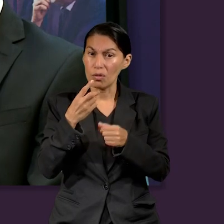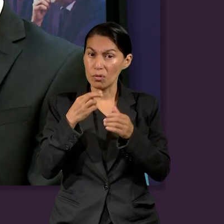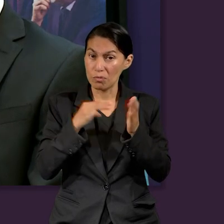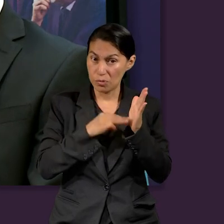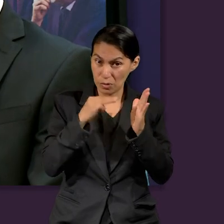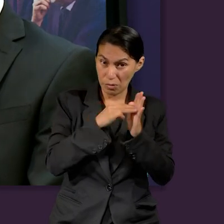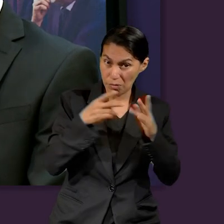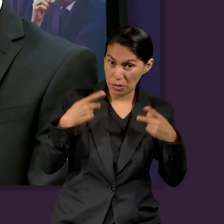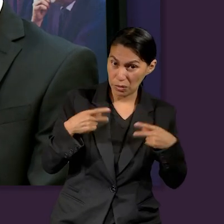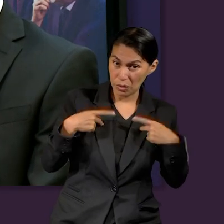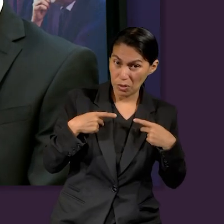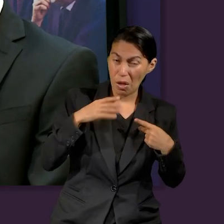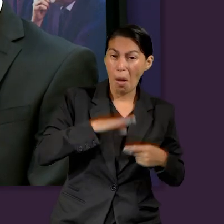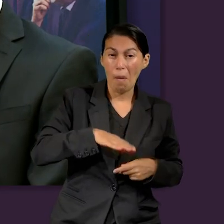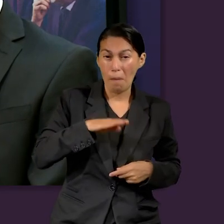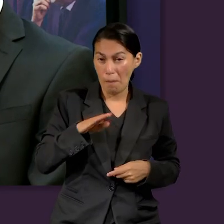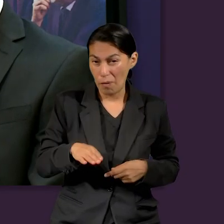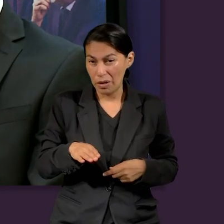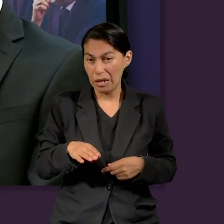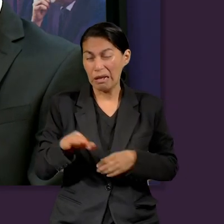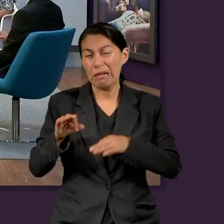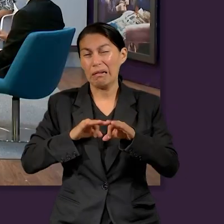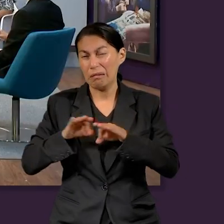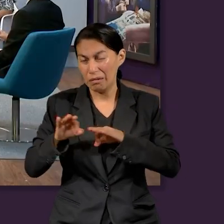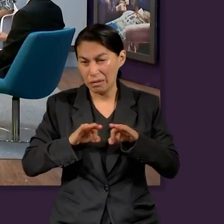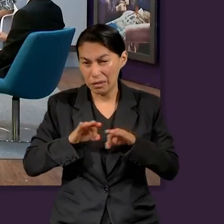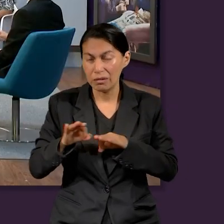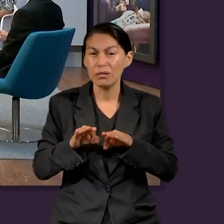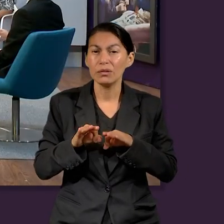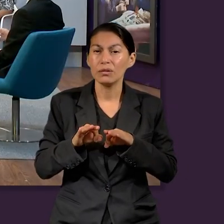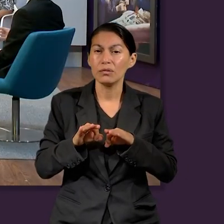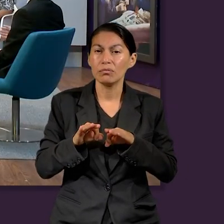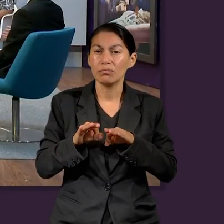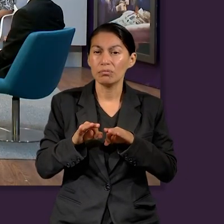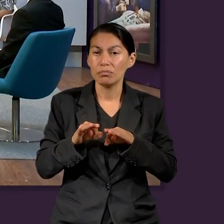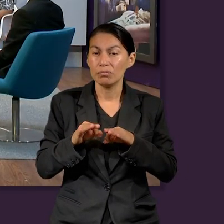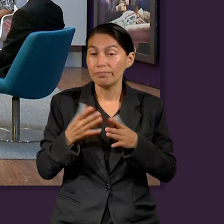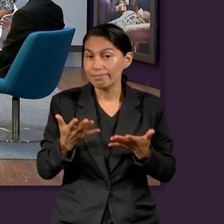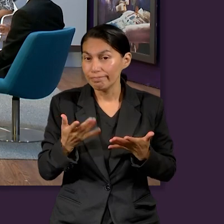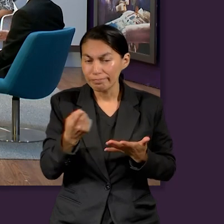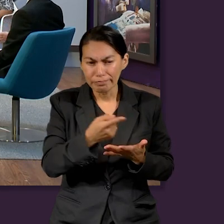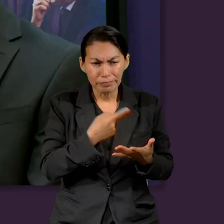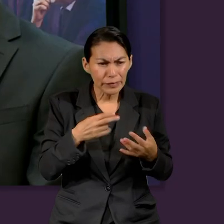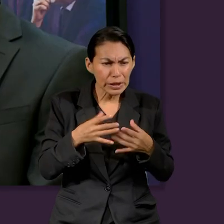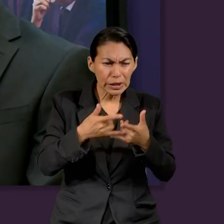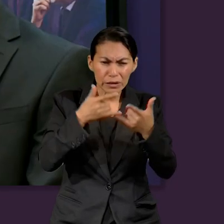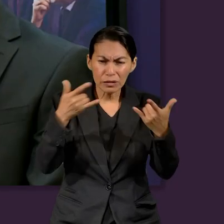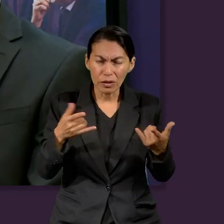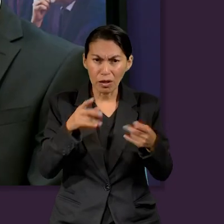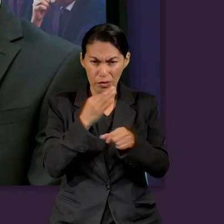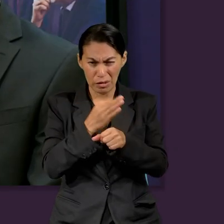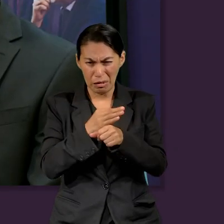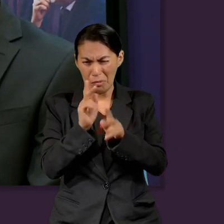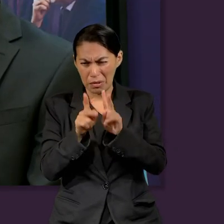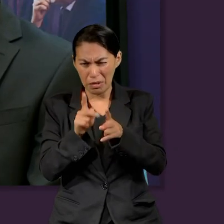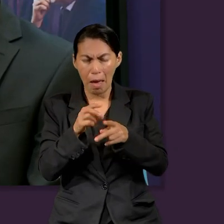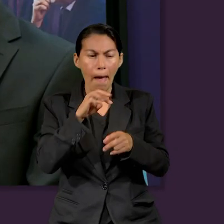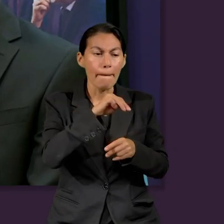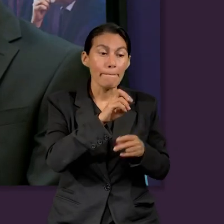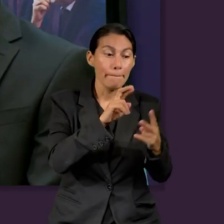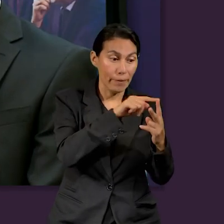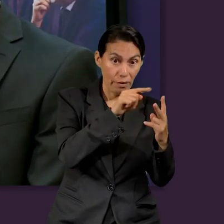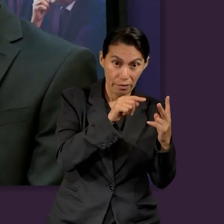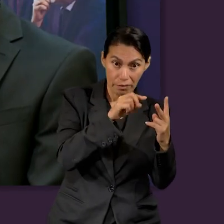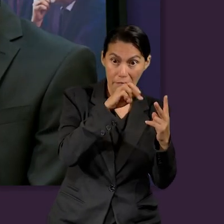personas fallecen a causas relacionadas con el trabajo. Y relacionándolo un poco con la historia que comentaba de